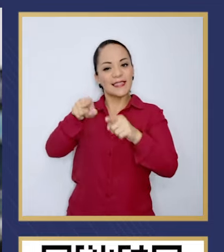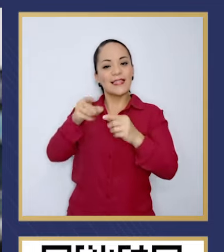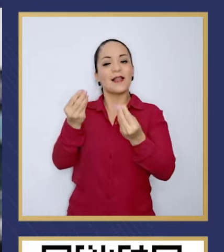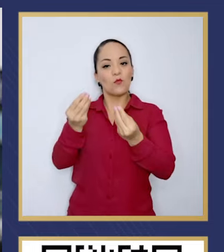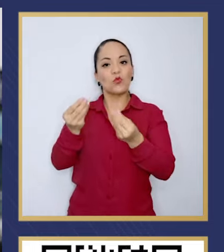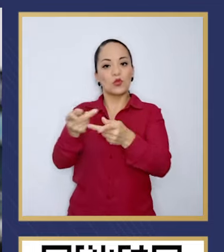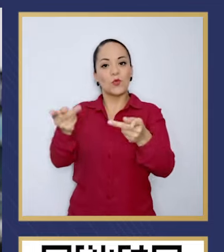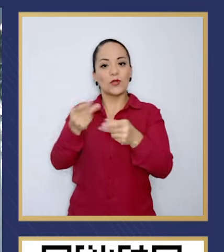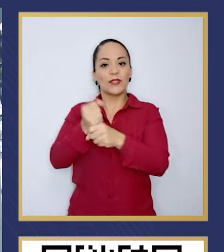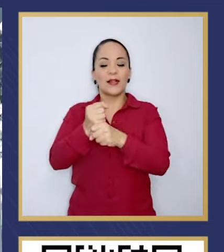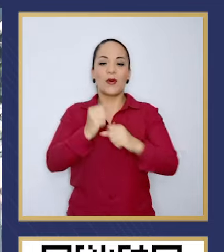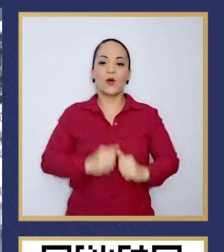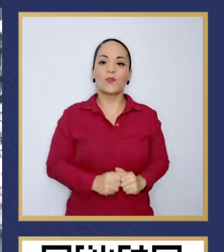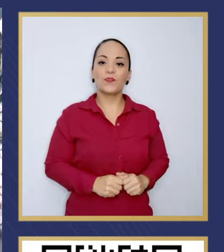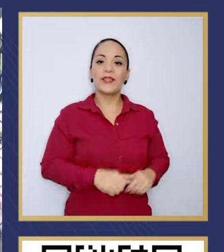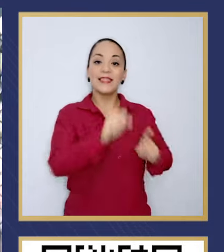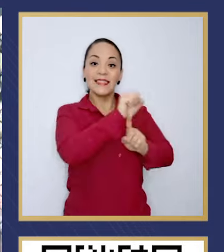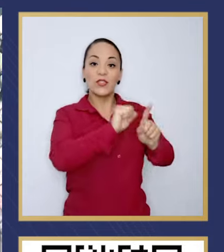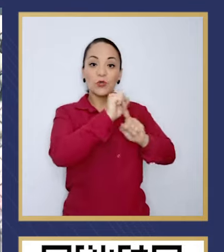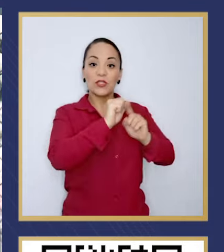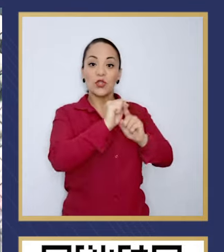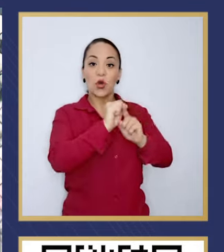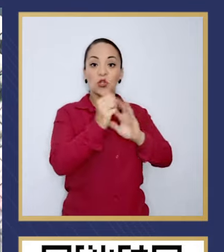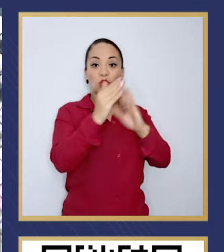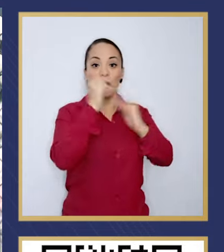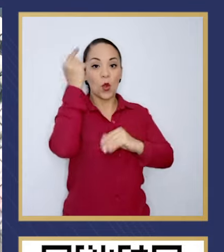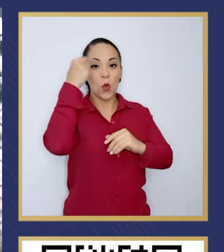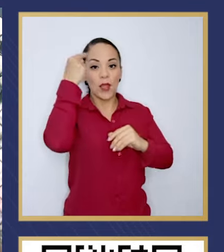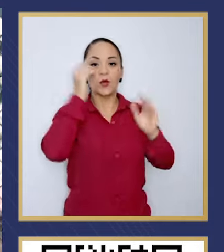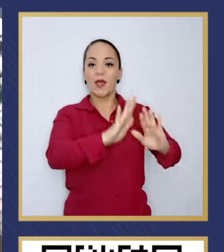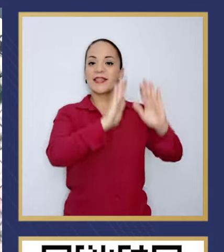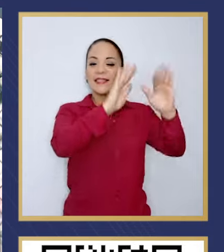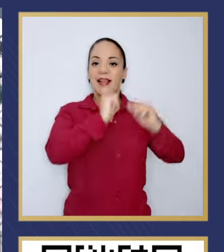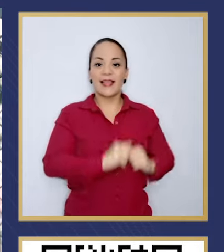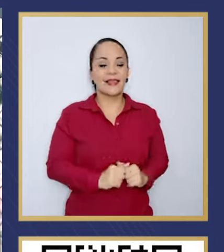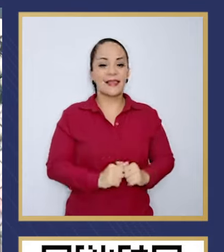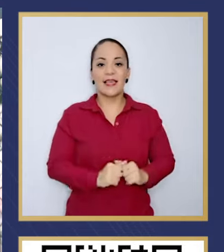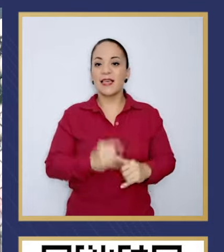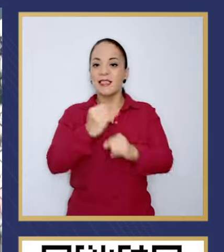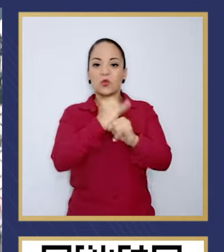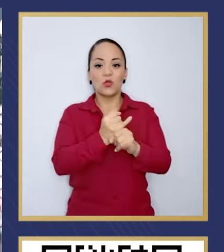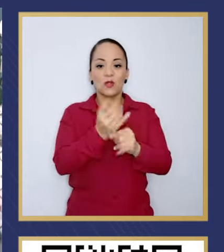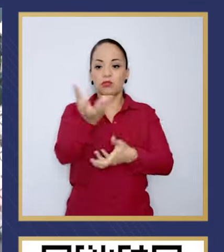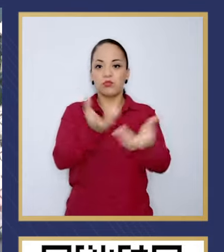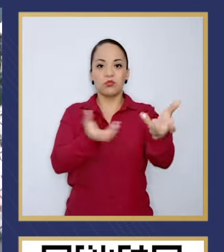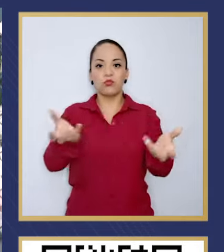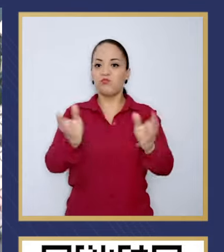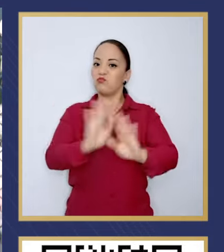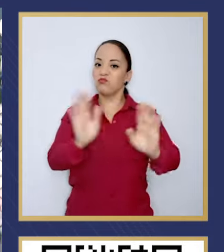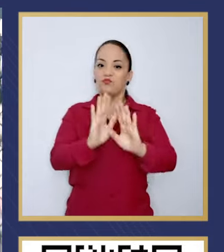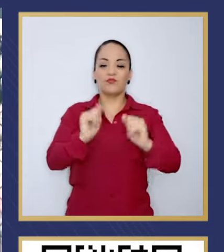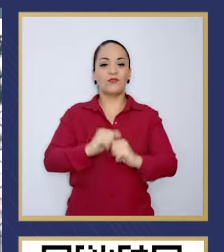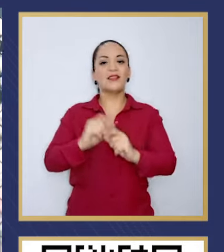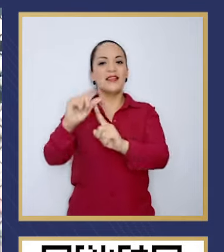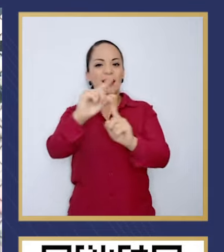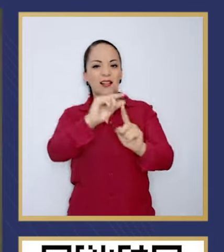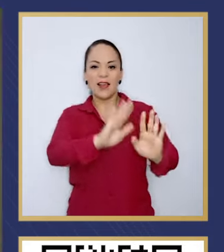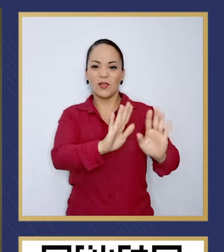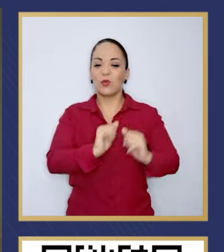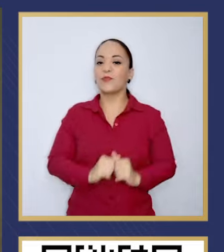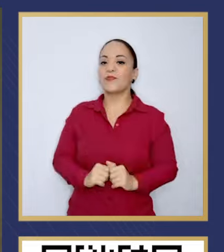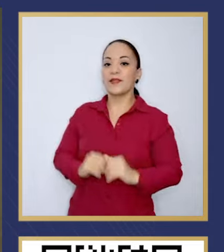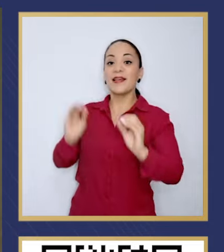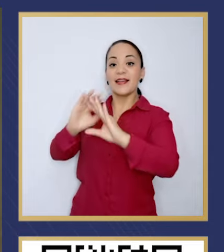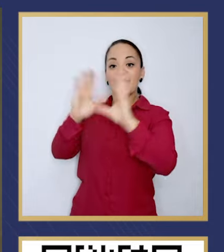mucho trabajo. Esa situación de ciudad-gobierno me parece genial porque la verdad es que uno por aquí, otro por allá y andan alquilando.